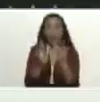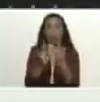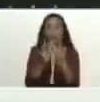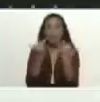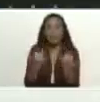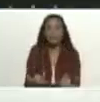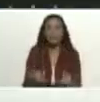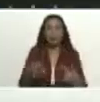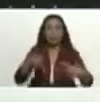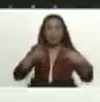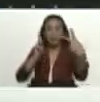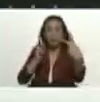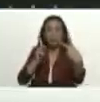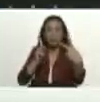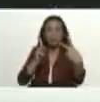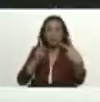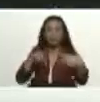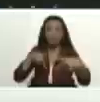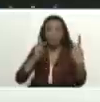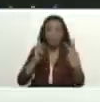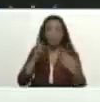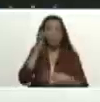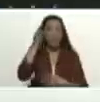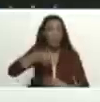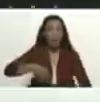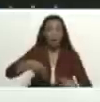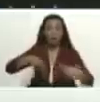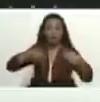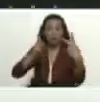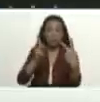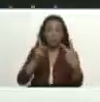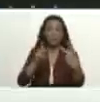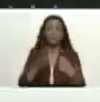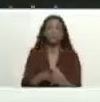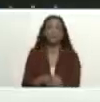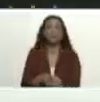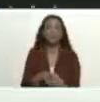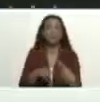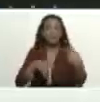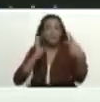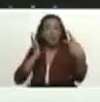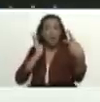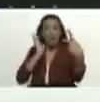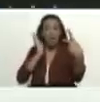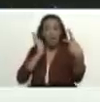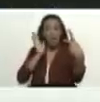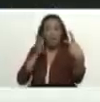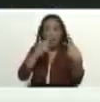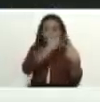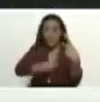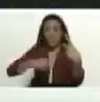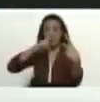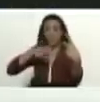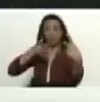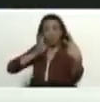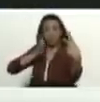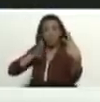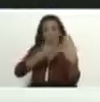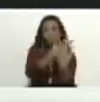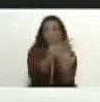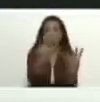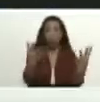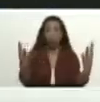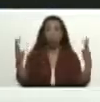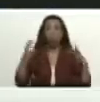videoconferencia, porque en tiempo real estaba pendiente ya y cuando iba saliendo de